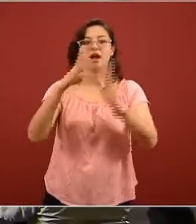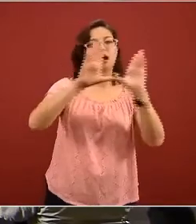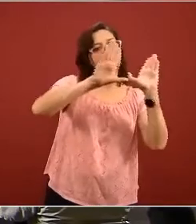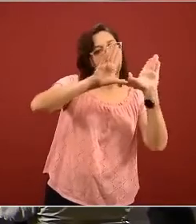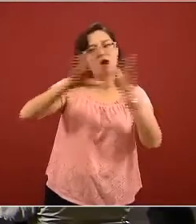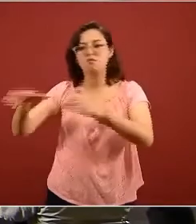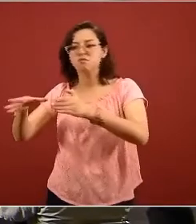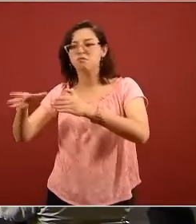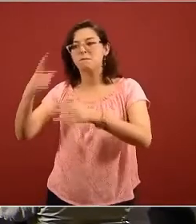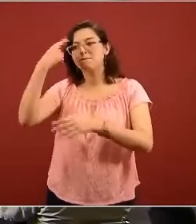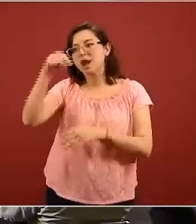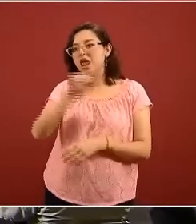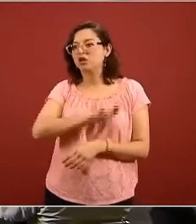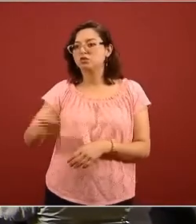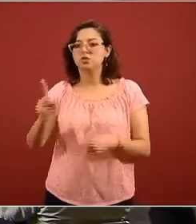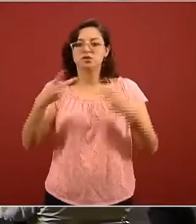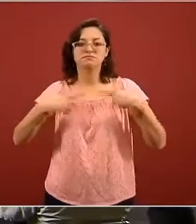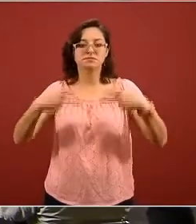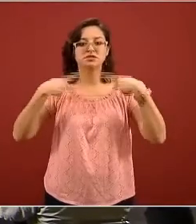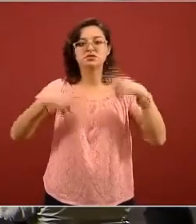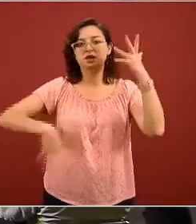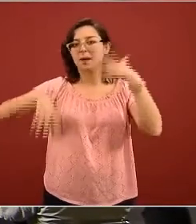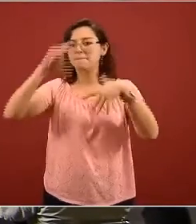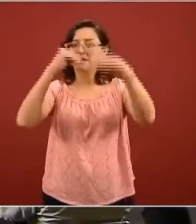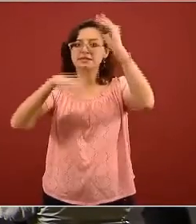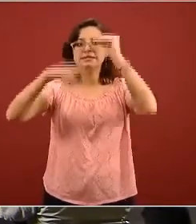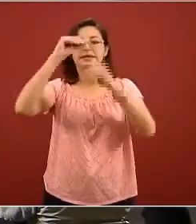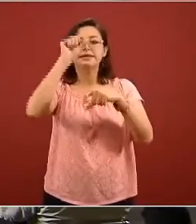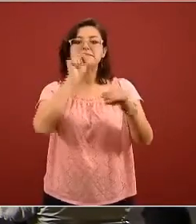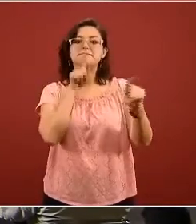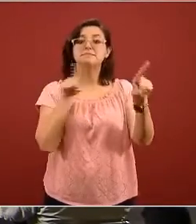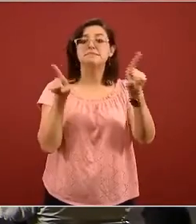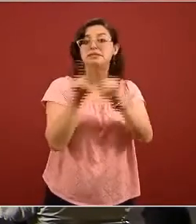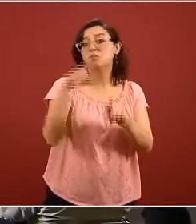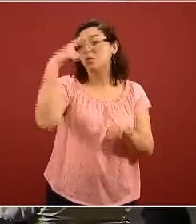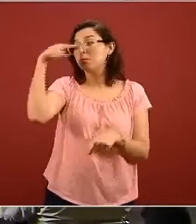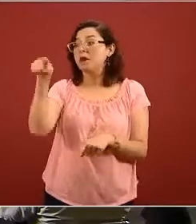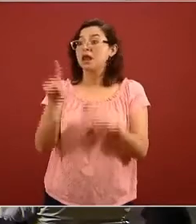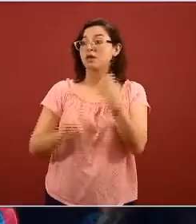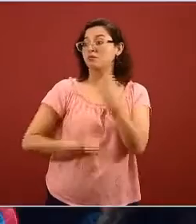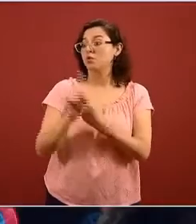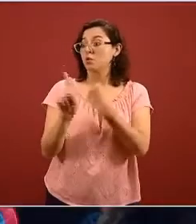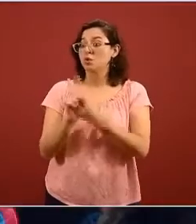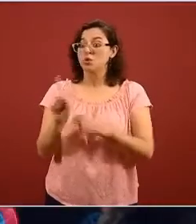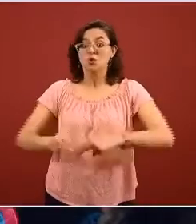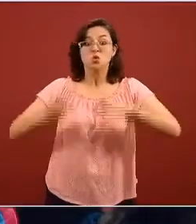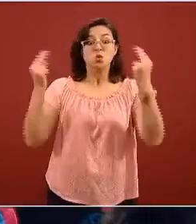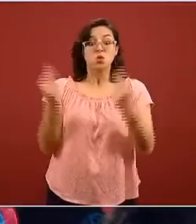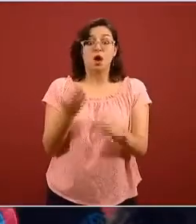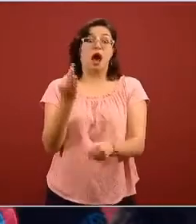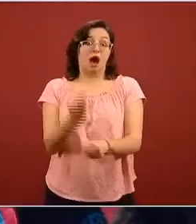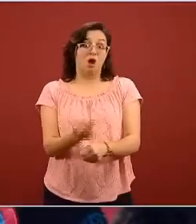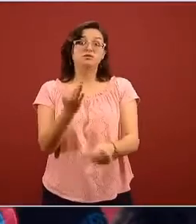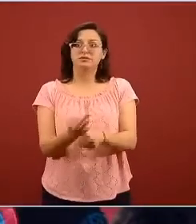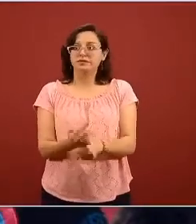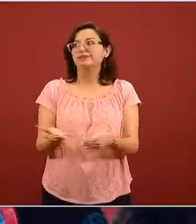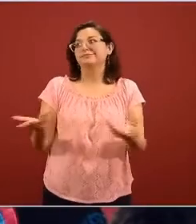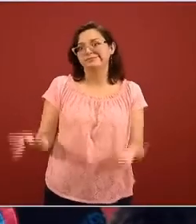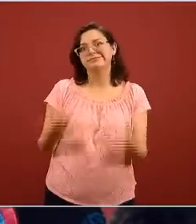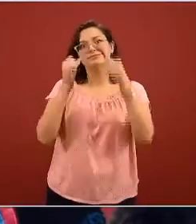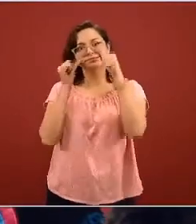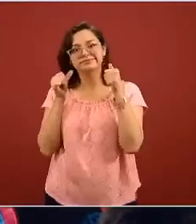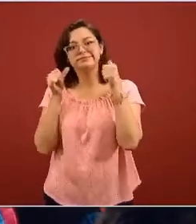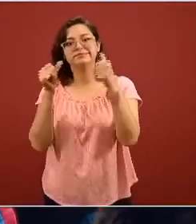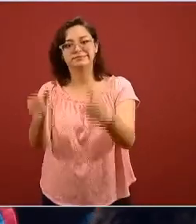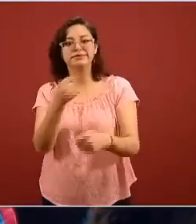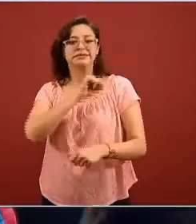conocimiento universal desde nuestro país y también para resolver problemas urgentes como los que tenemos ahora de salud